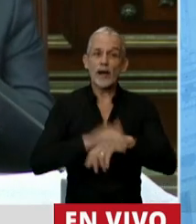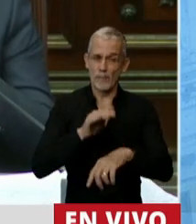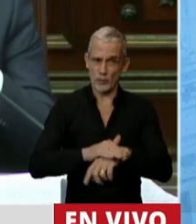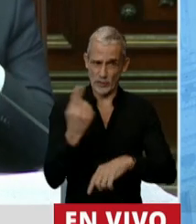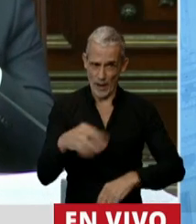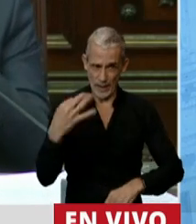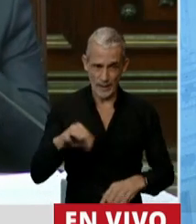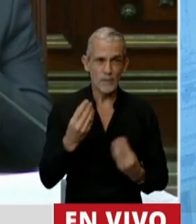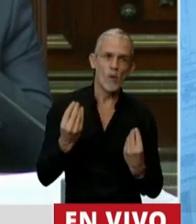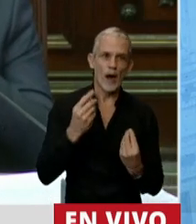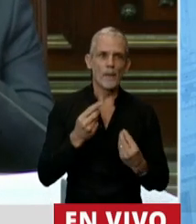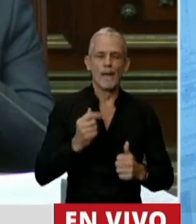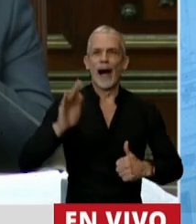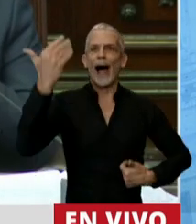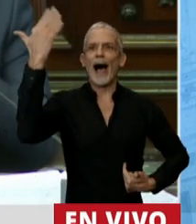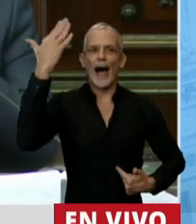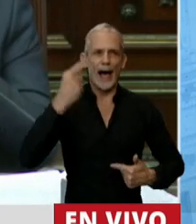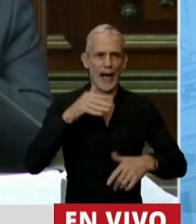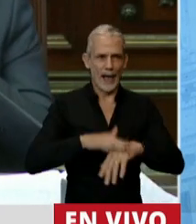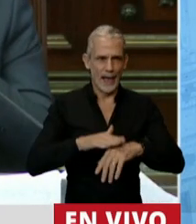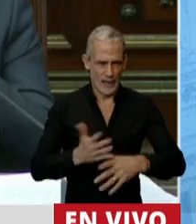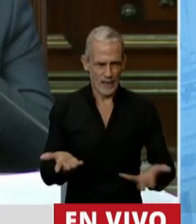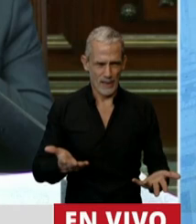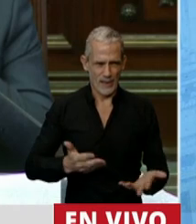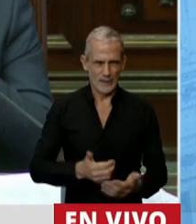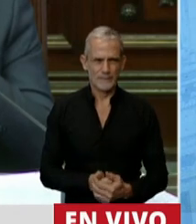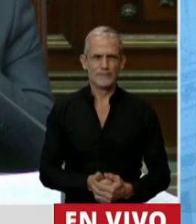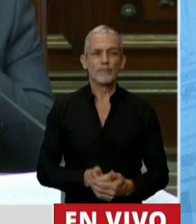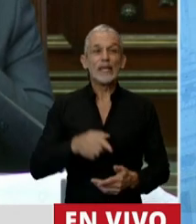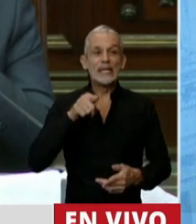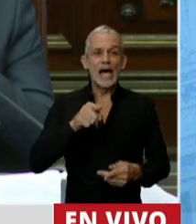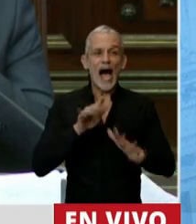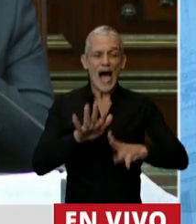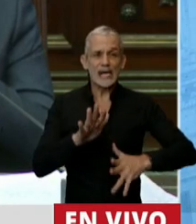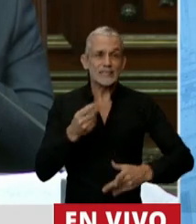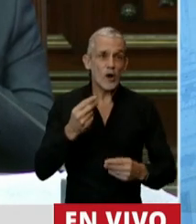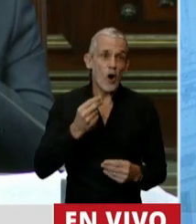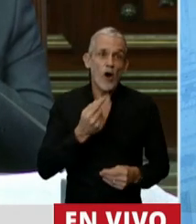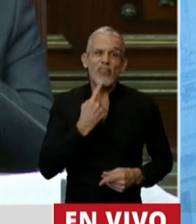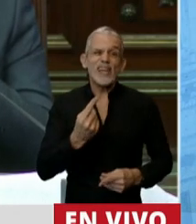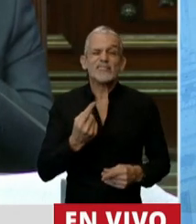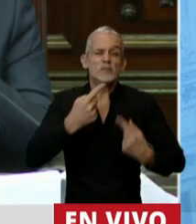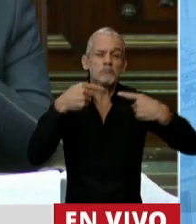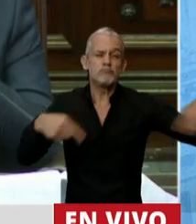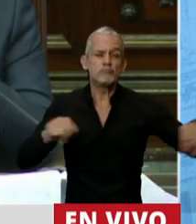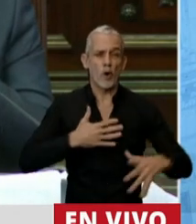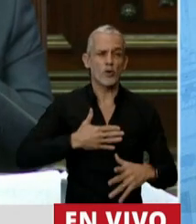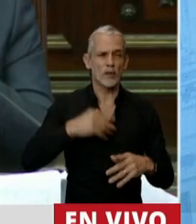responsables a la hora de intervenir, a la hora de decir lo que pensamos o de manifestar inclusive nuestras